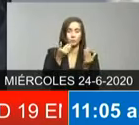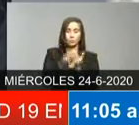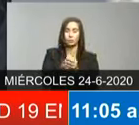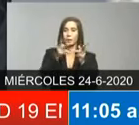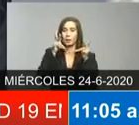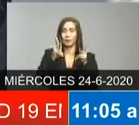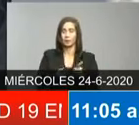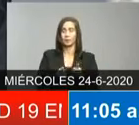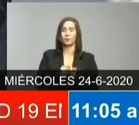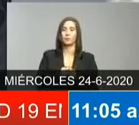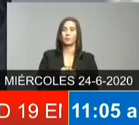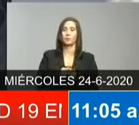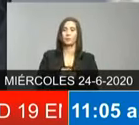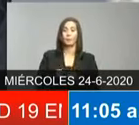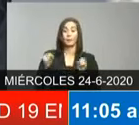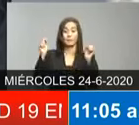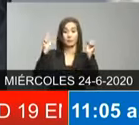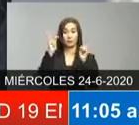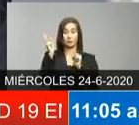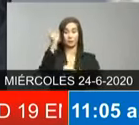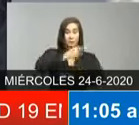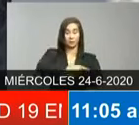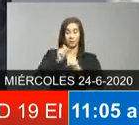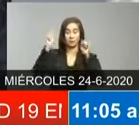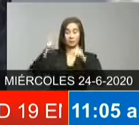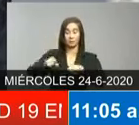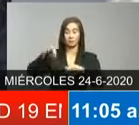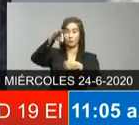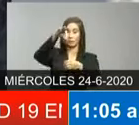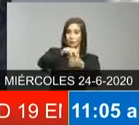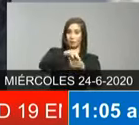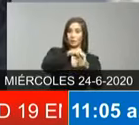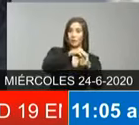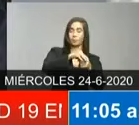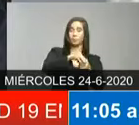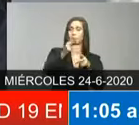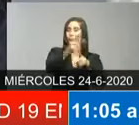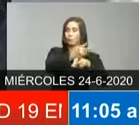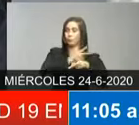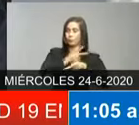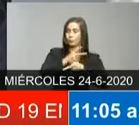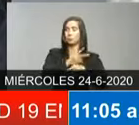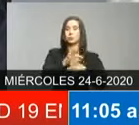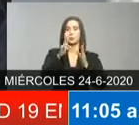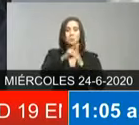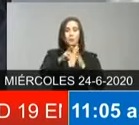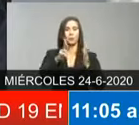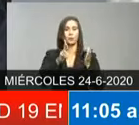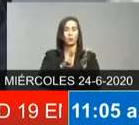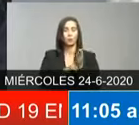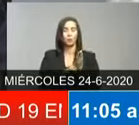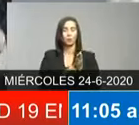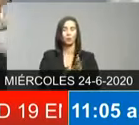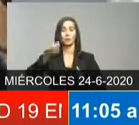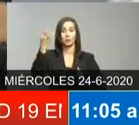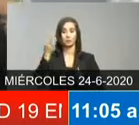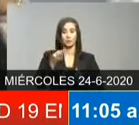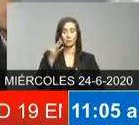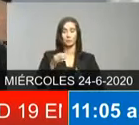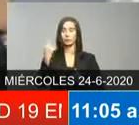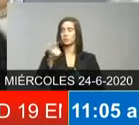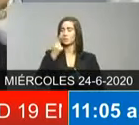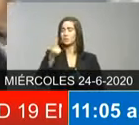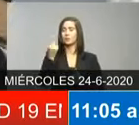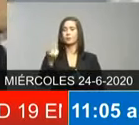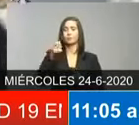puedan ir libremente protegidos desde luego tomando las medidas de precaución que hemos estado